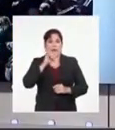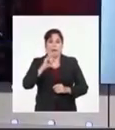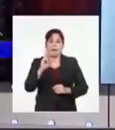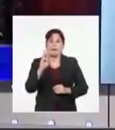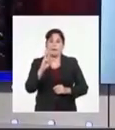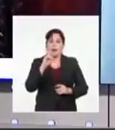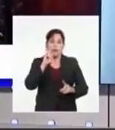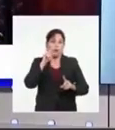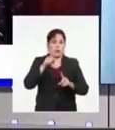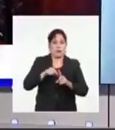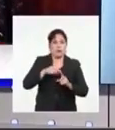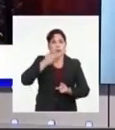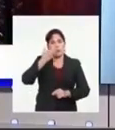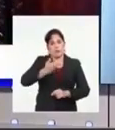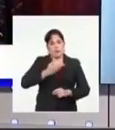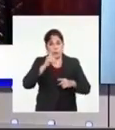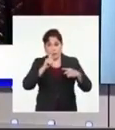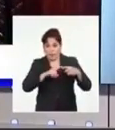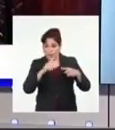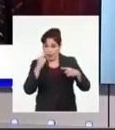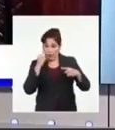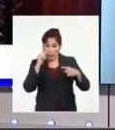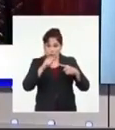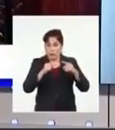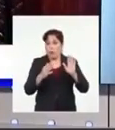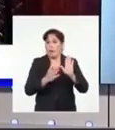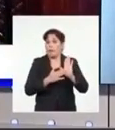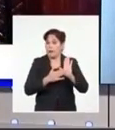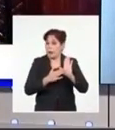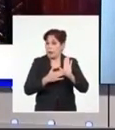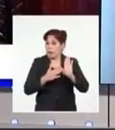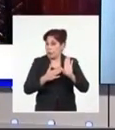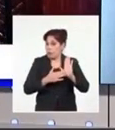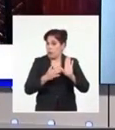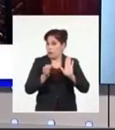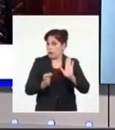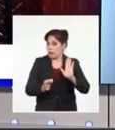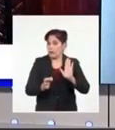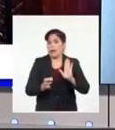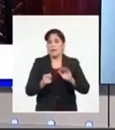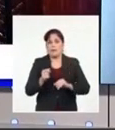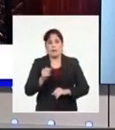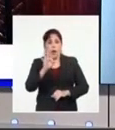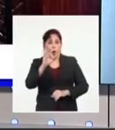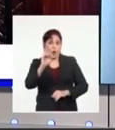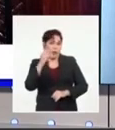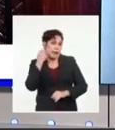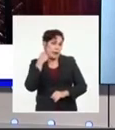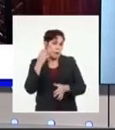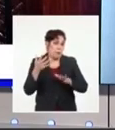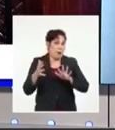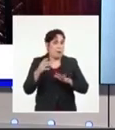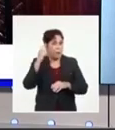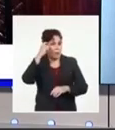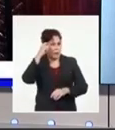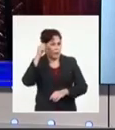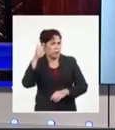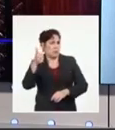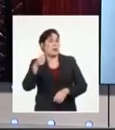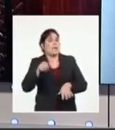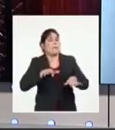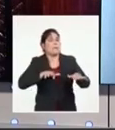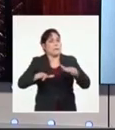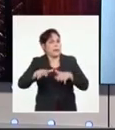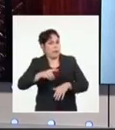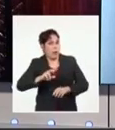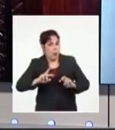propósitos con su discurso. Uno, demostrar que a pesar de ser un octogenario, está mentalmente sano y listo